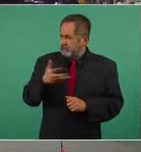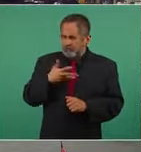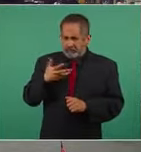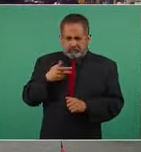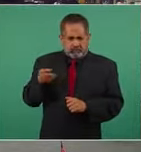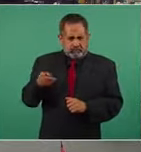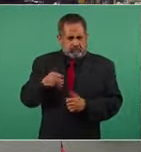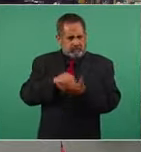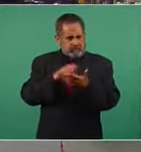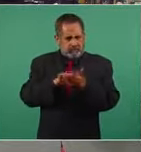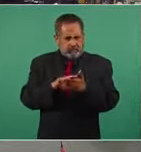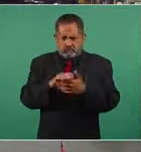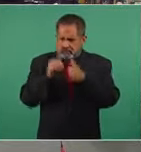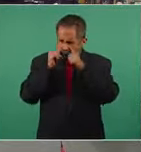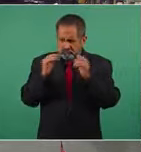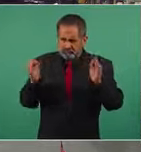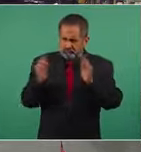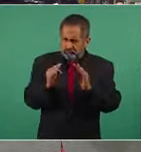una audiencia